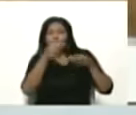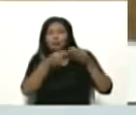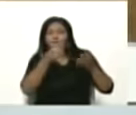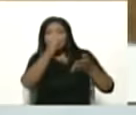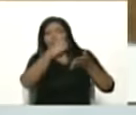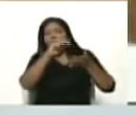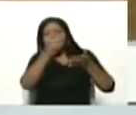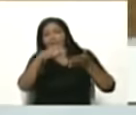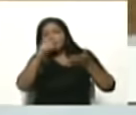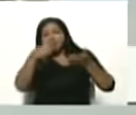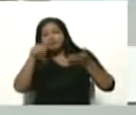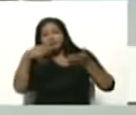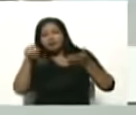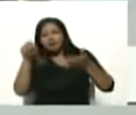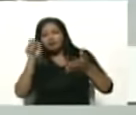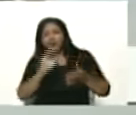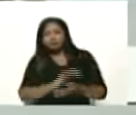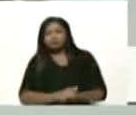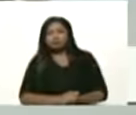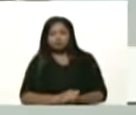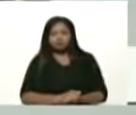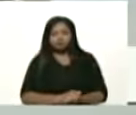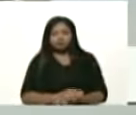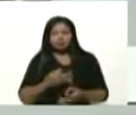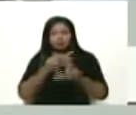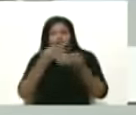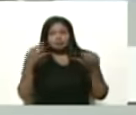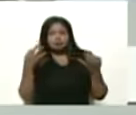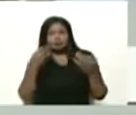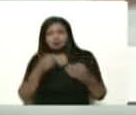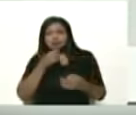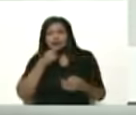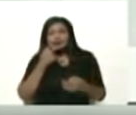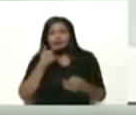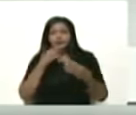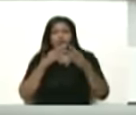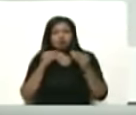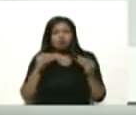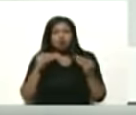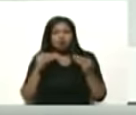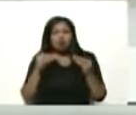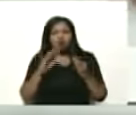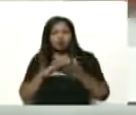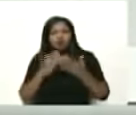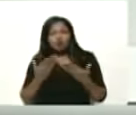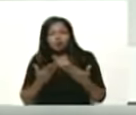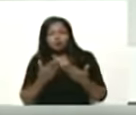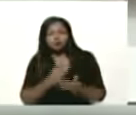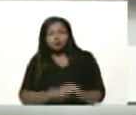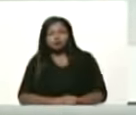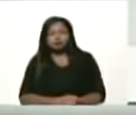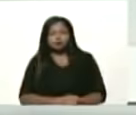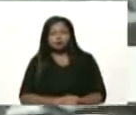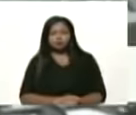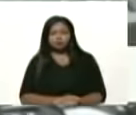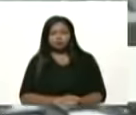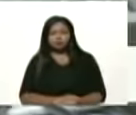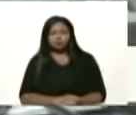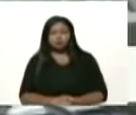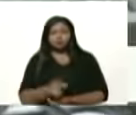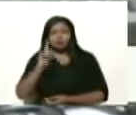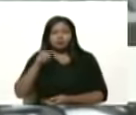caligrafía, presidente, de alta calidad, hermosos, estos cuadernos. También, presidente, producen